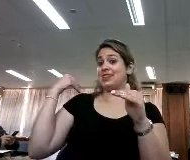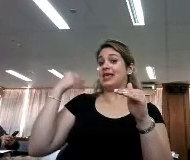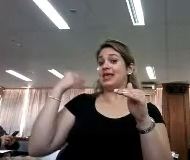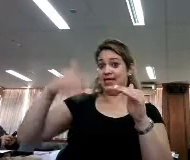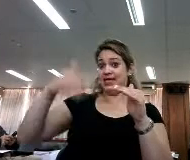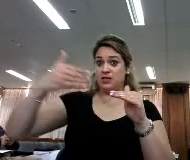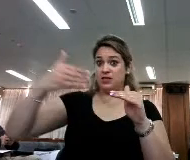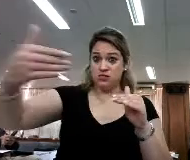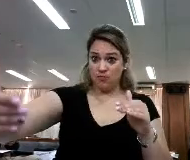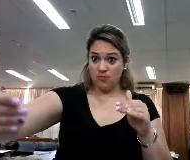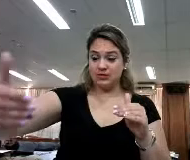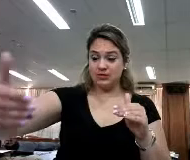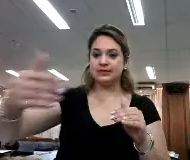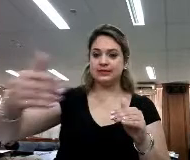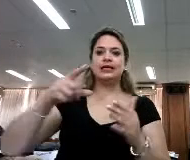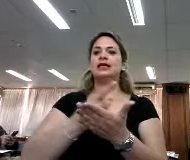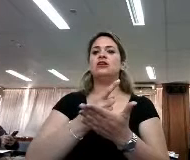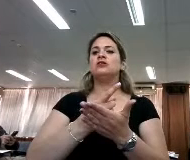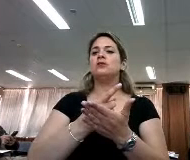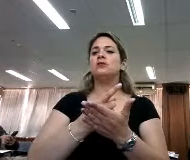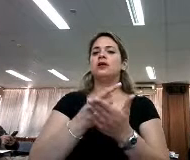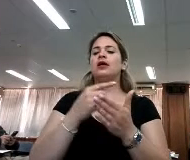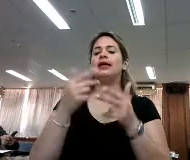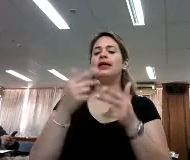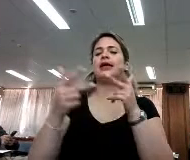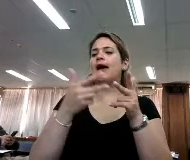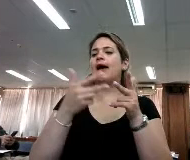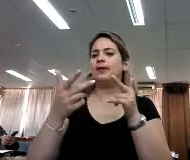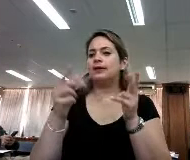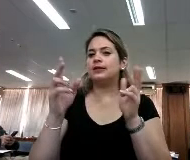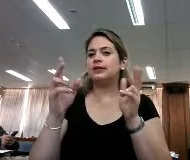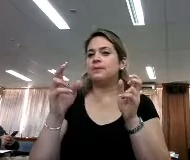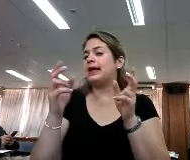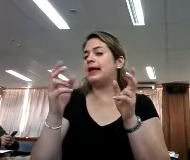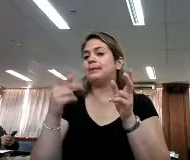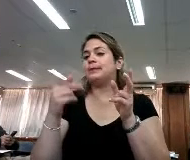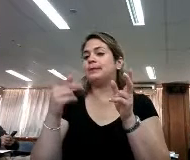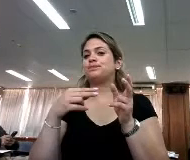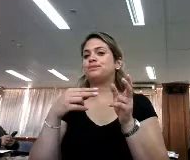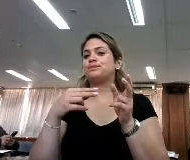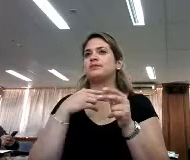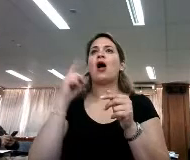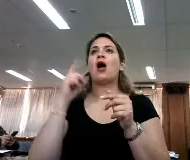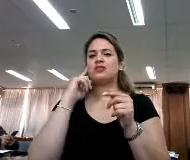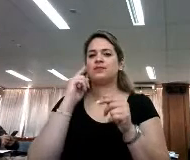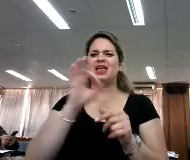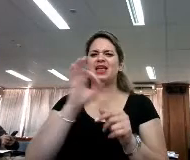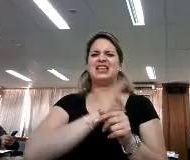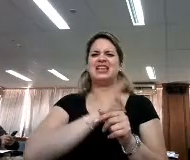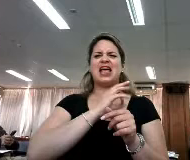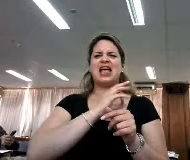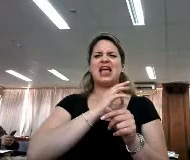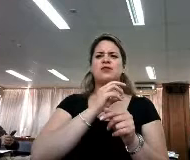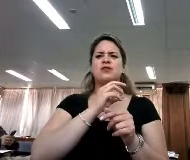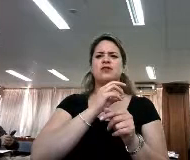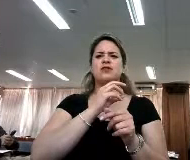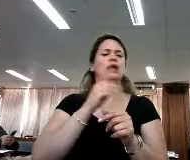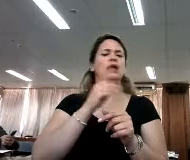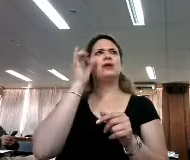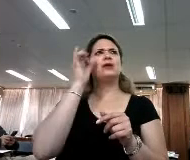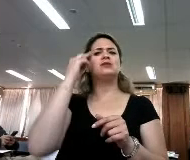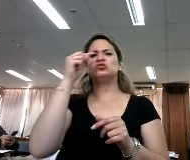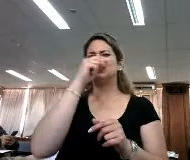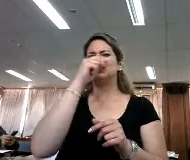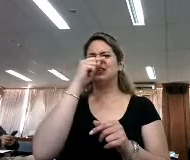donde no se puede hablar de nada definitivo, en el tema audiolibro hace 2007 o 1971 cuando